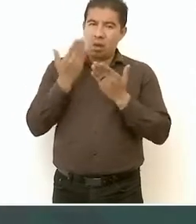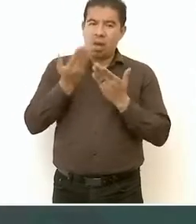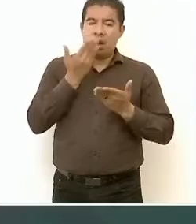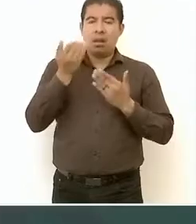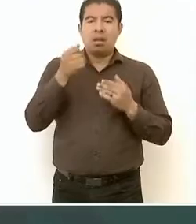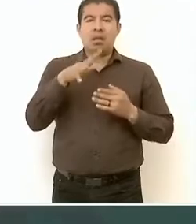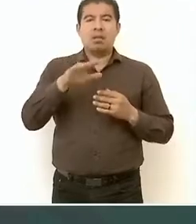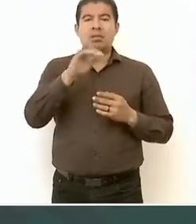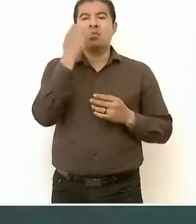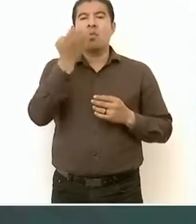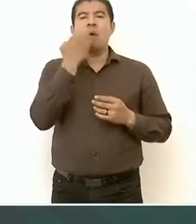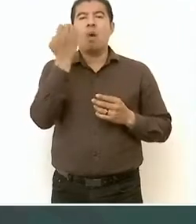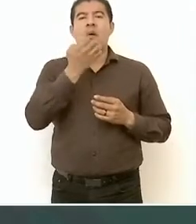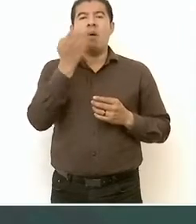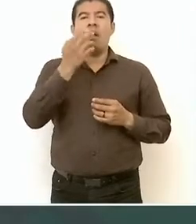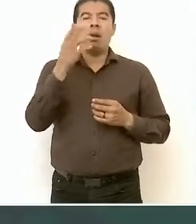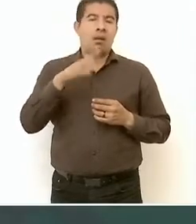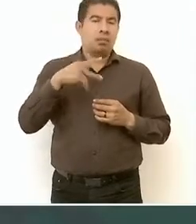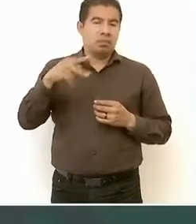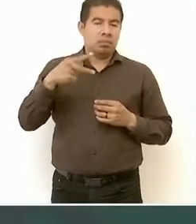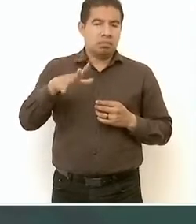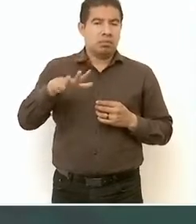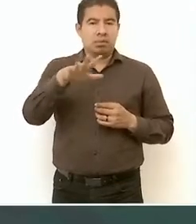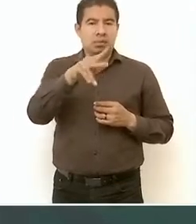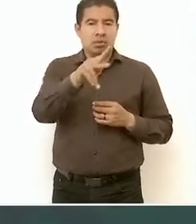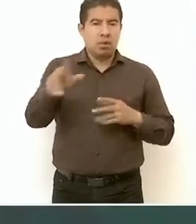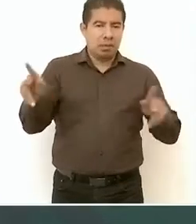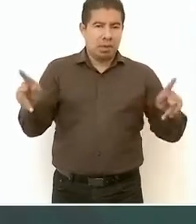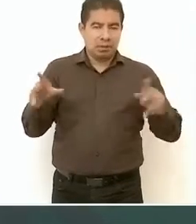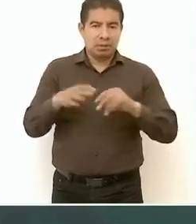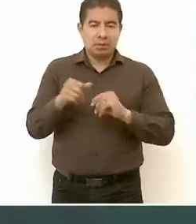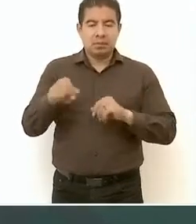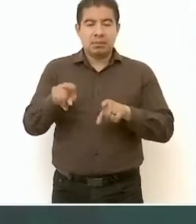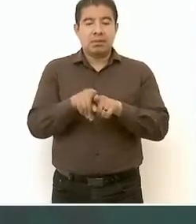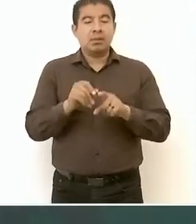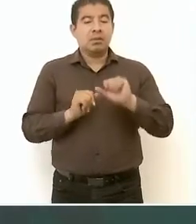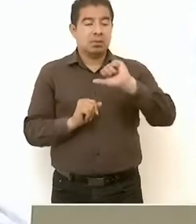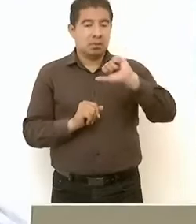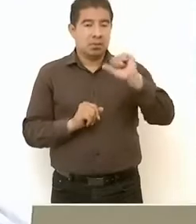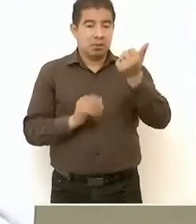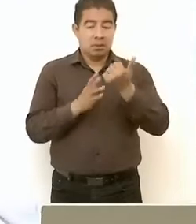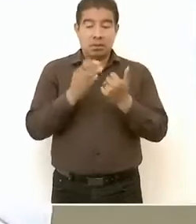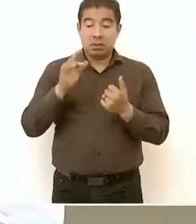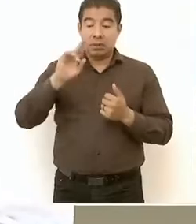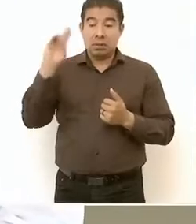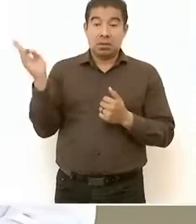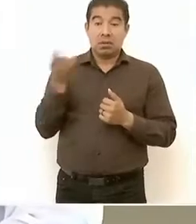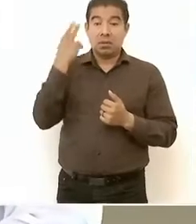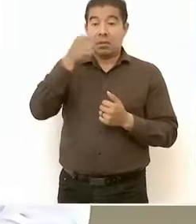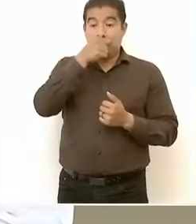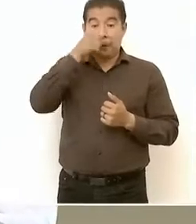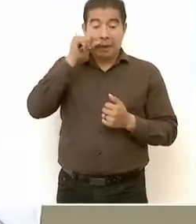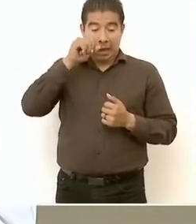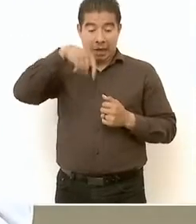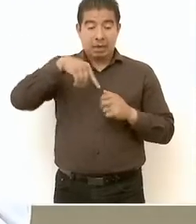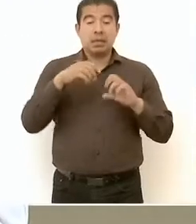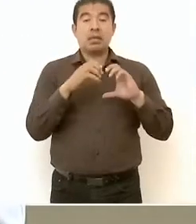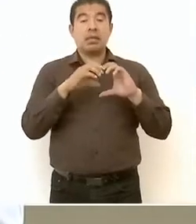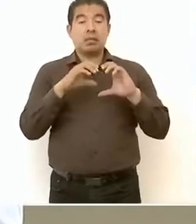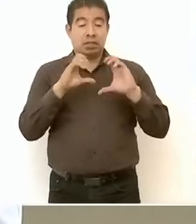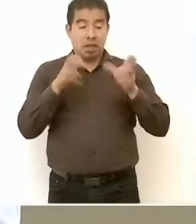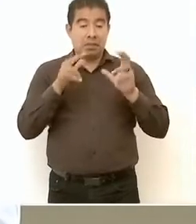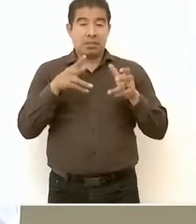qué decir cuando ya termina la preparatoria, nuestras universidades Benito Juárez. Tenemos ya 14 en el Estado